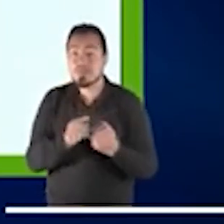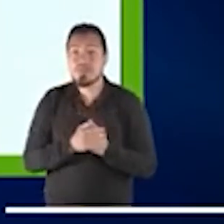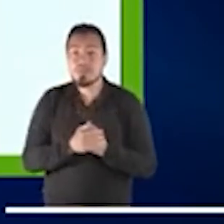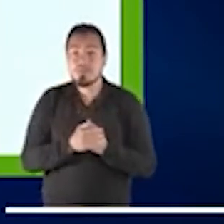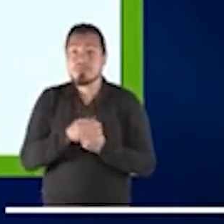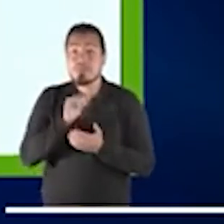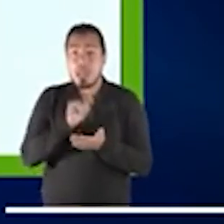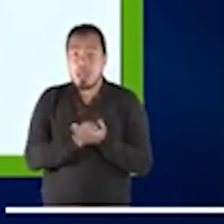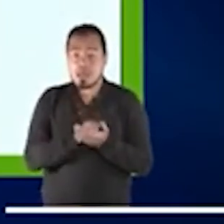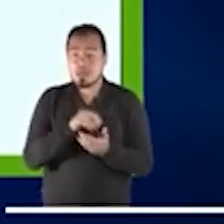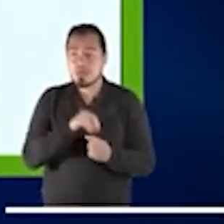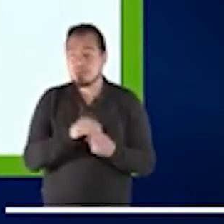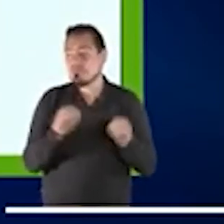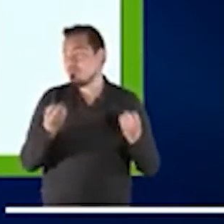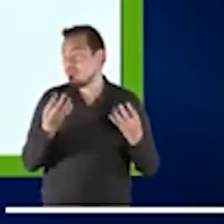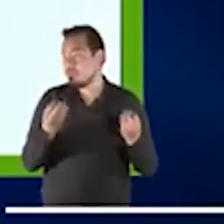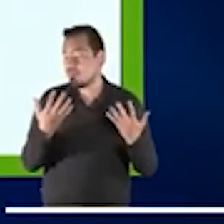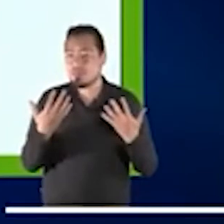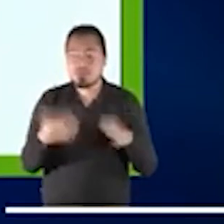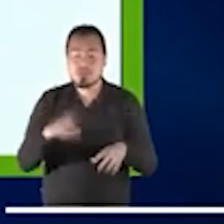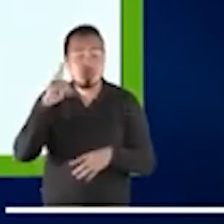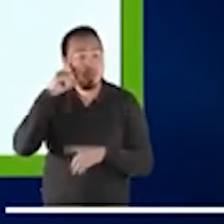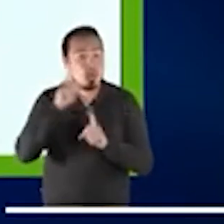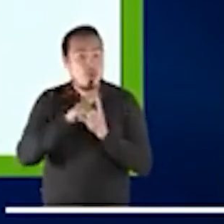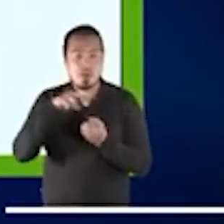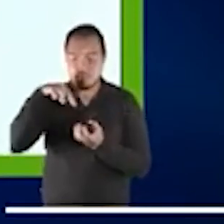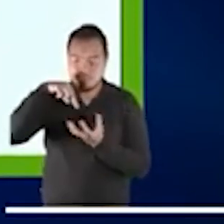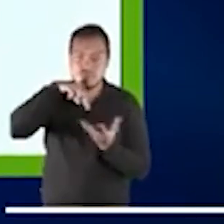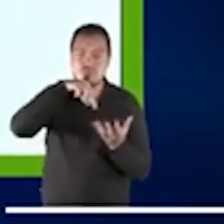con muchos desafíos. En principio, los desafíos técnicos,